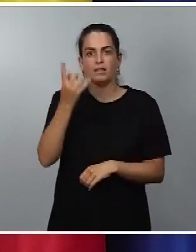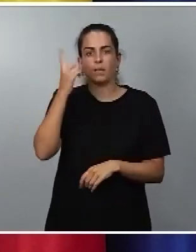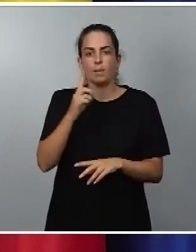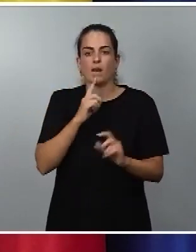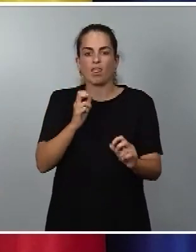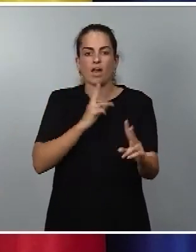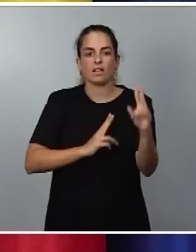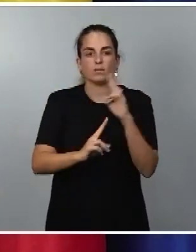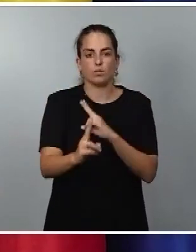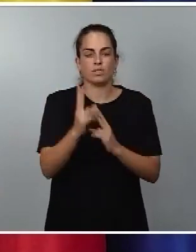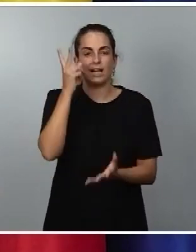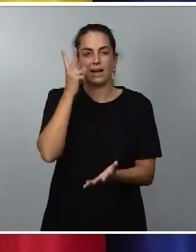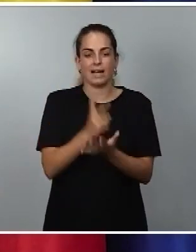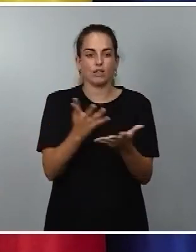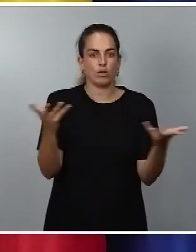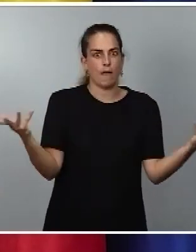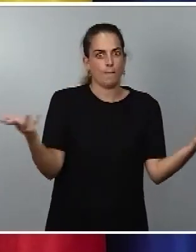emergentes futuros en materia de salud.